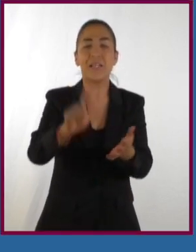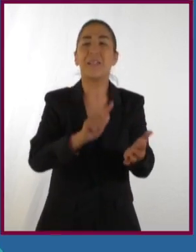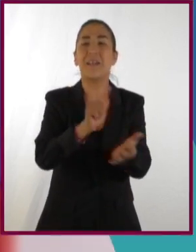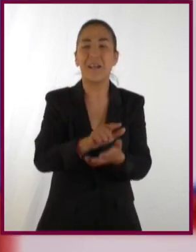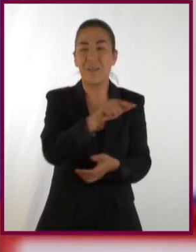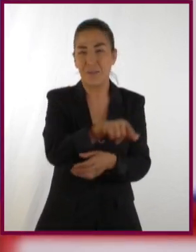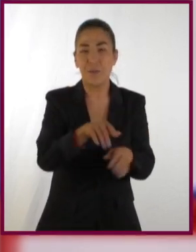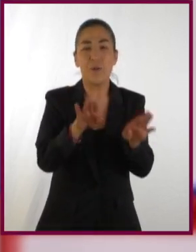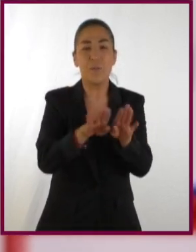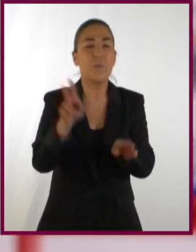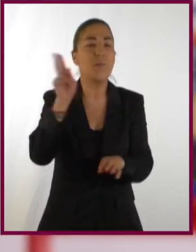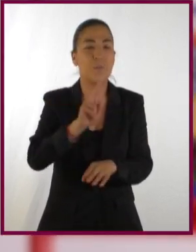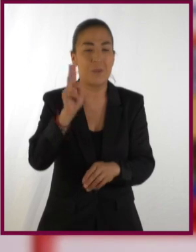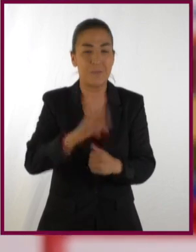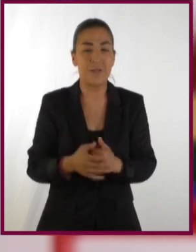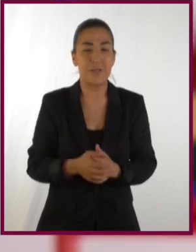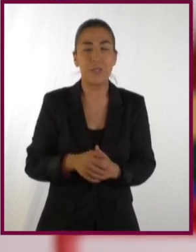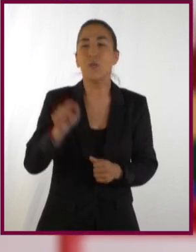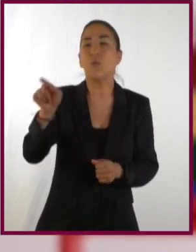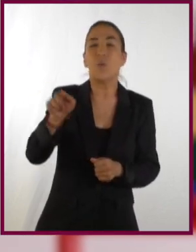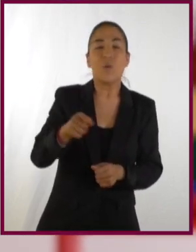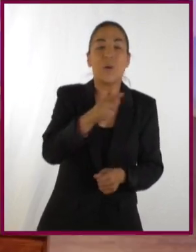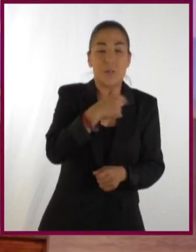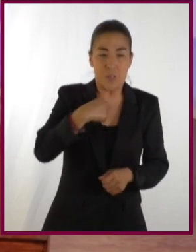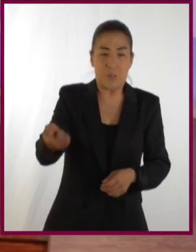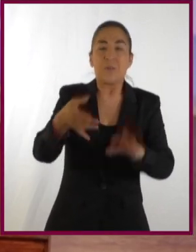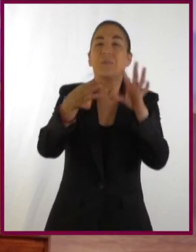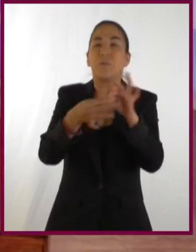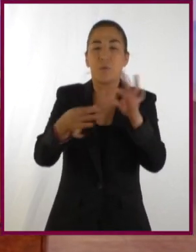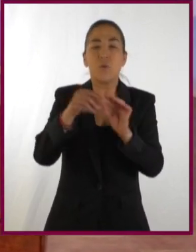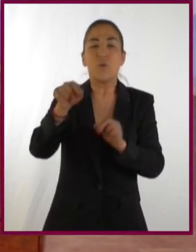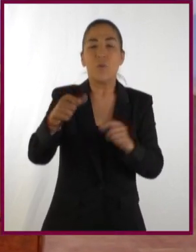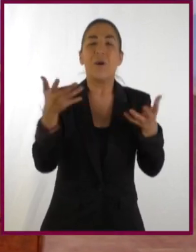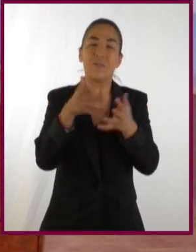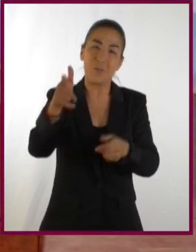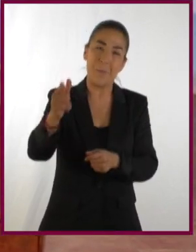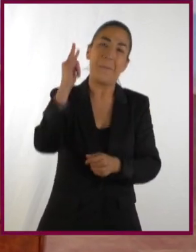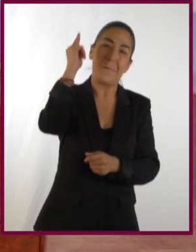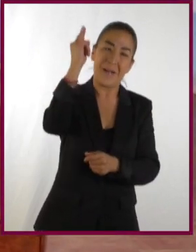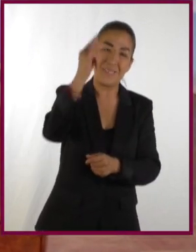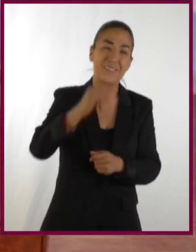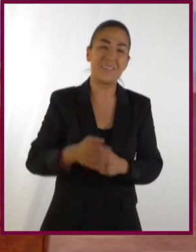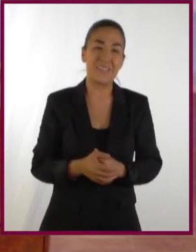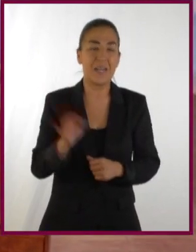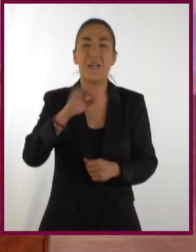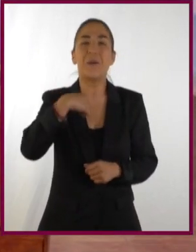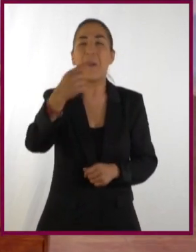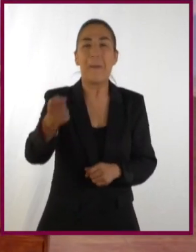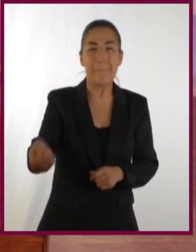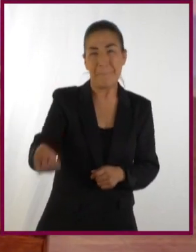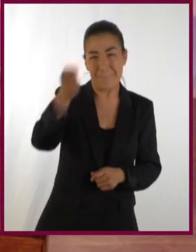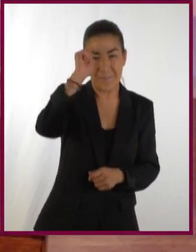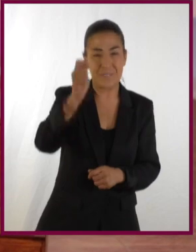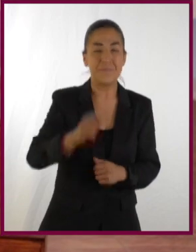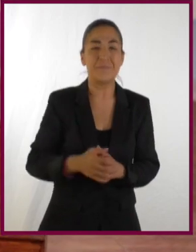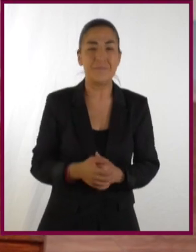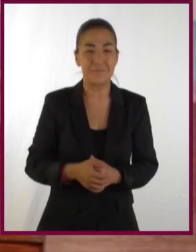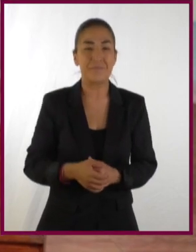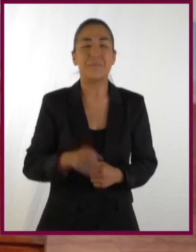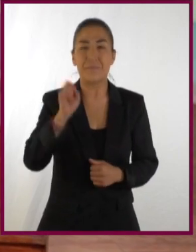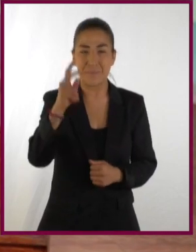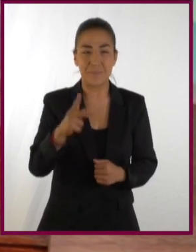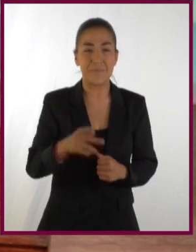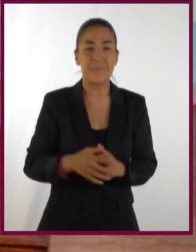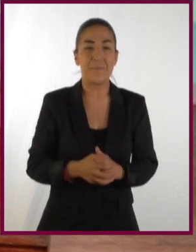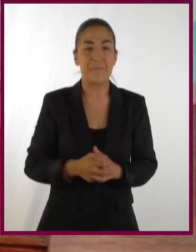Para la segunda ley vamos a hacer un experimento. Bueno, yo te voy diciendo qué hacer y tú lo haces porque estás más alto y si no te voy